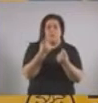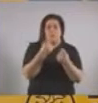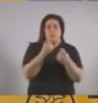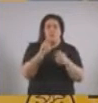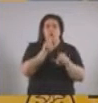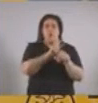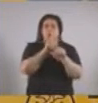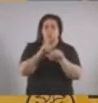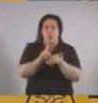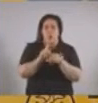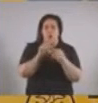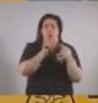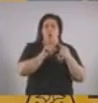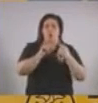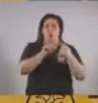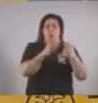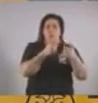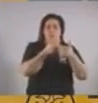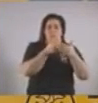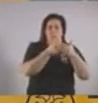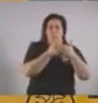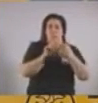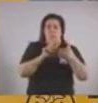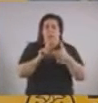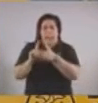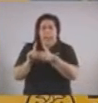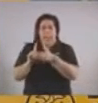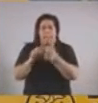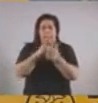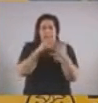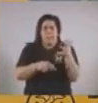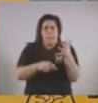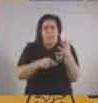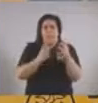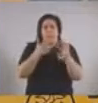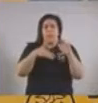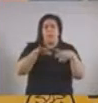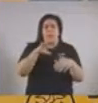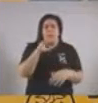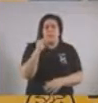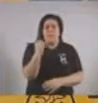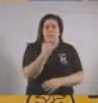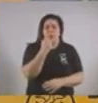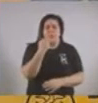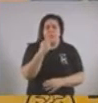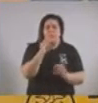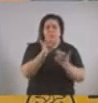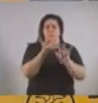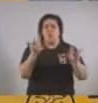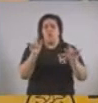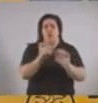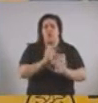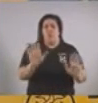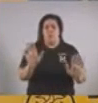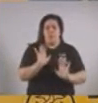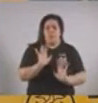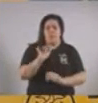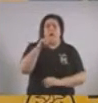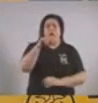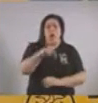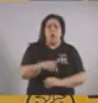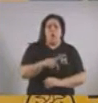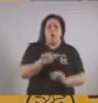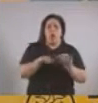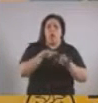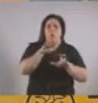cuidado de los contactos estrechos y aislamiento, es la clave para cortar la cadena de contagios. Ahora estamos dando